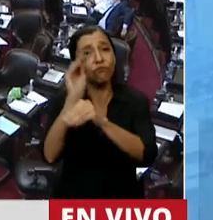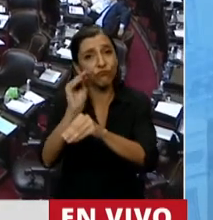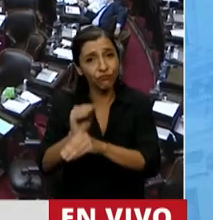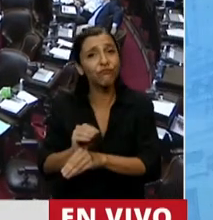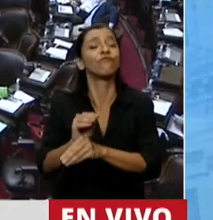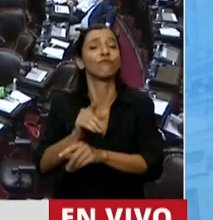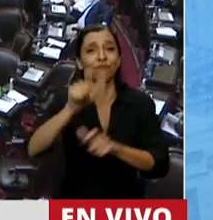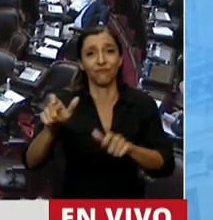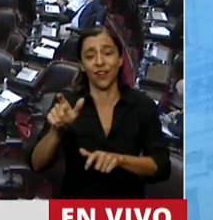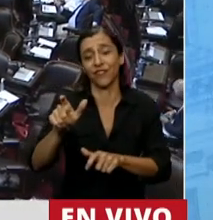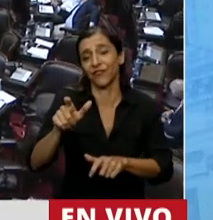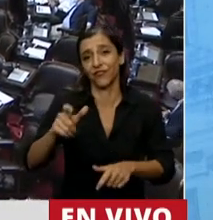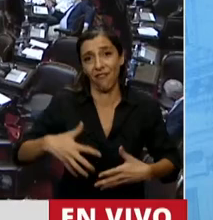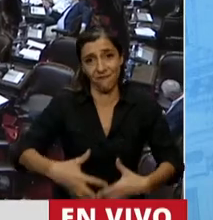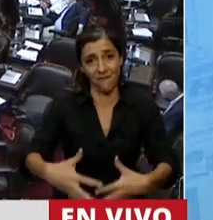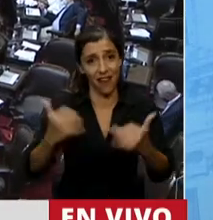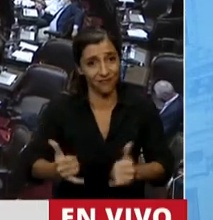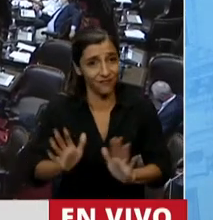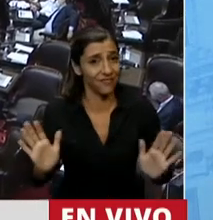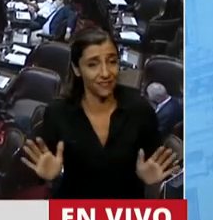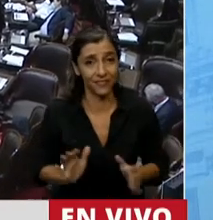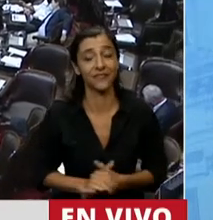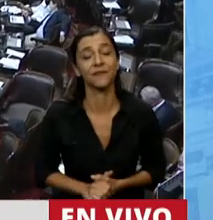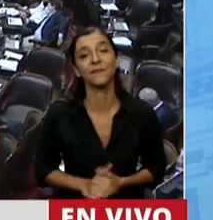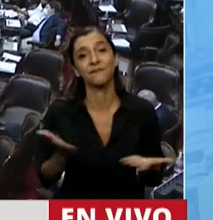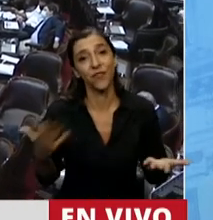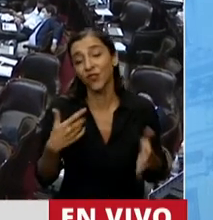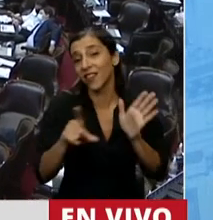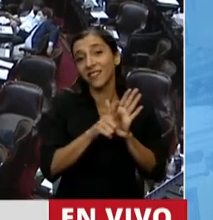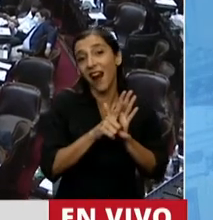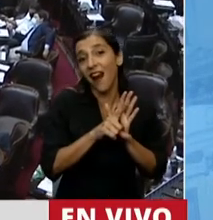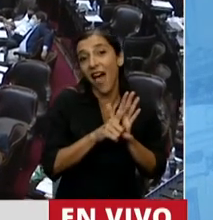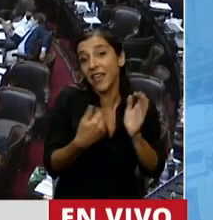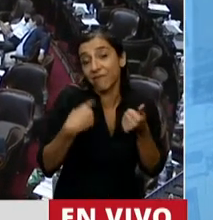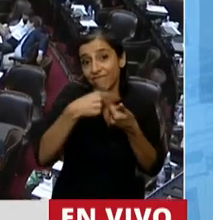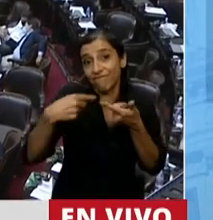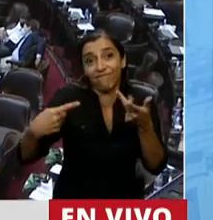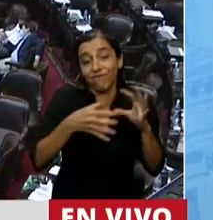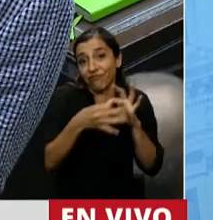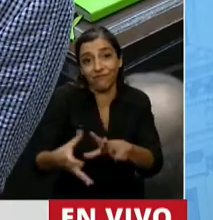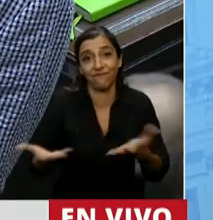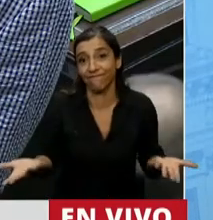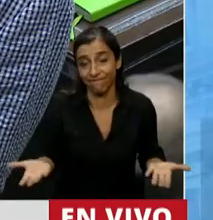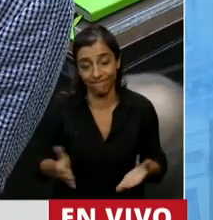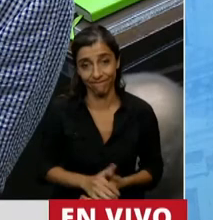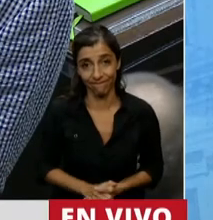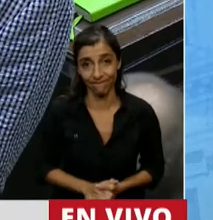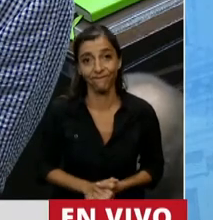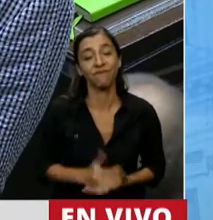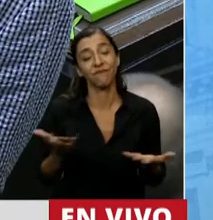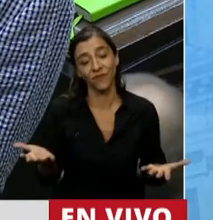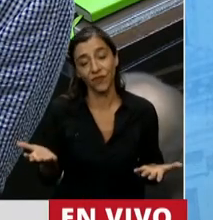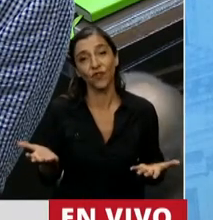La cuestión legal resulta a todas luces determinante. Y para concluir, debo